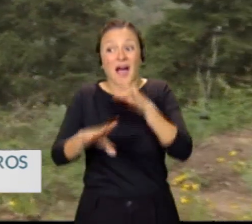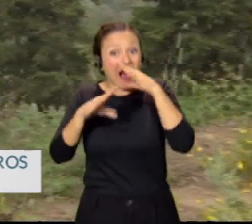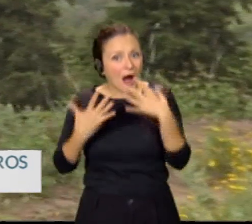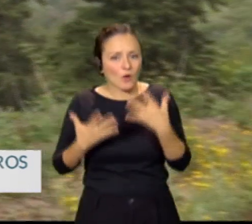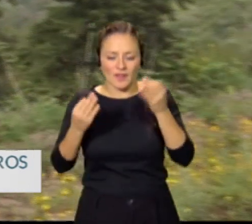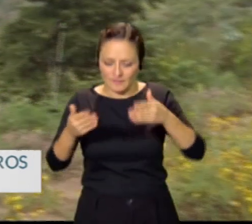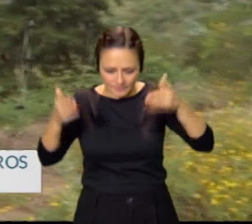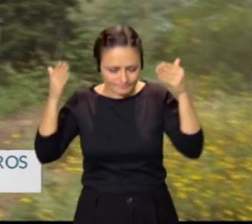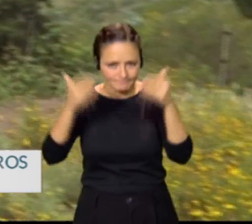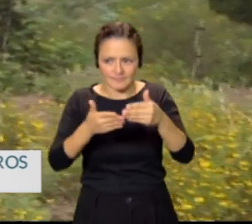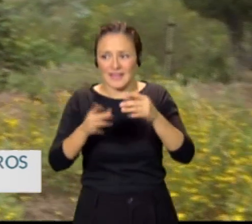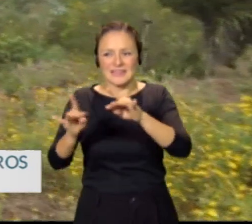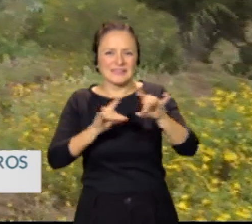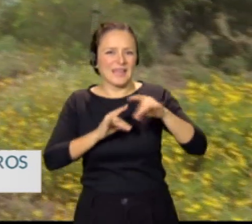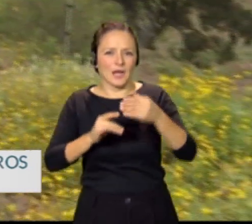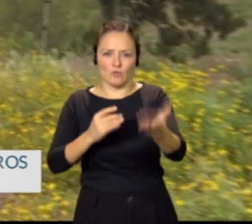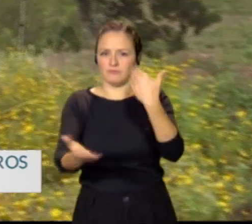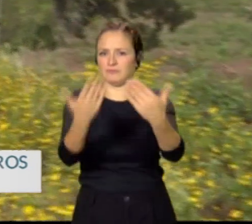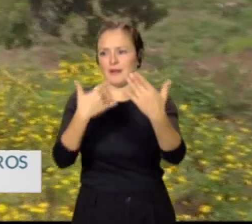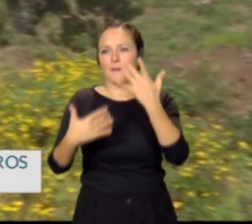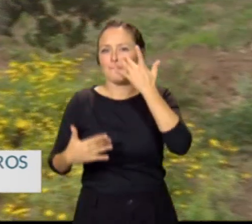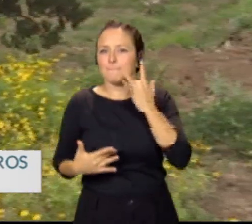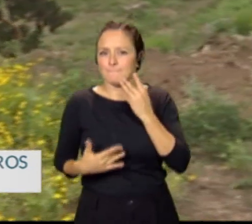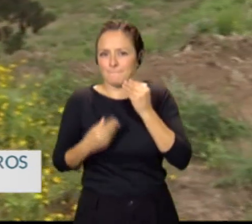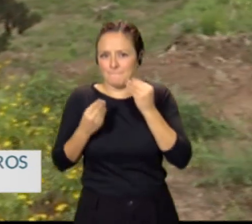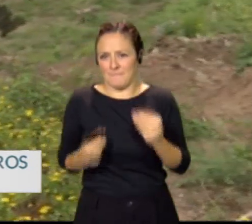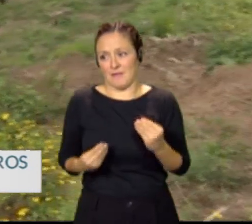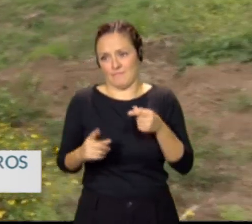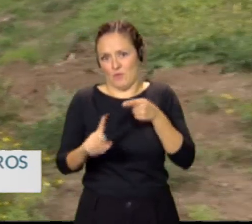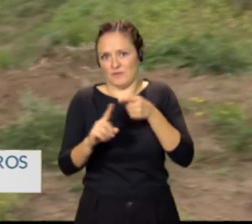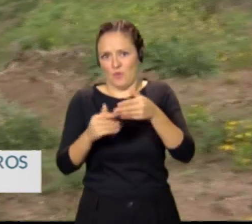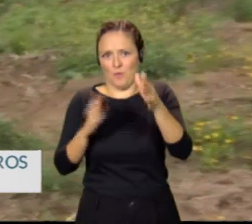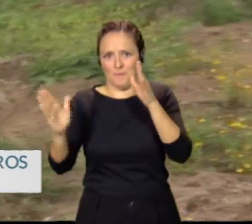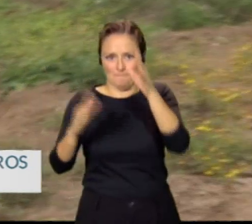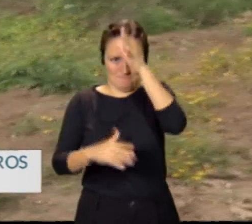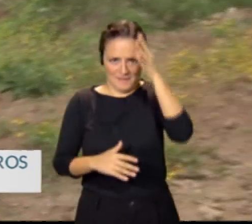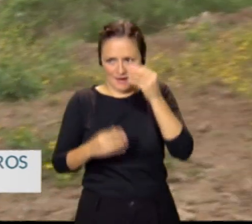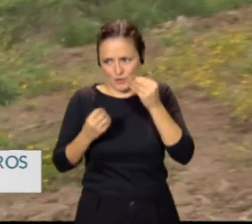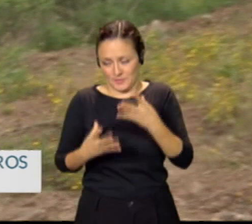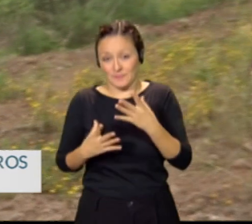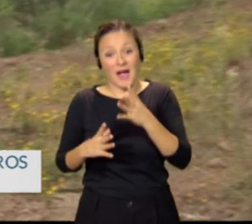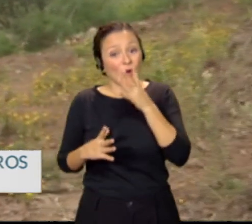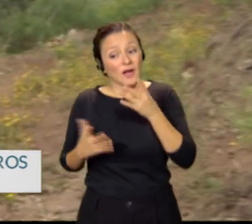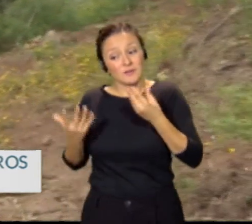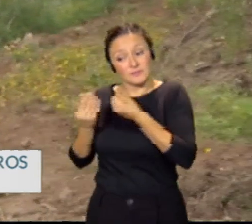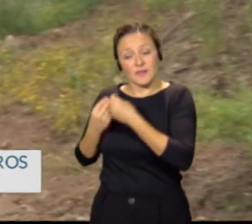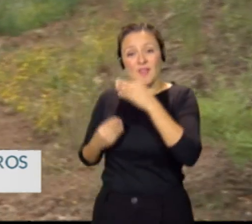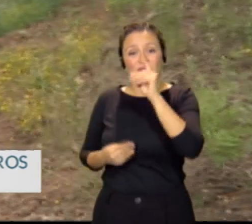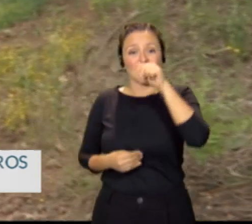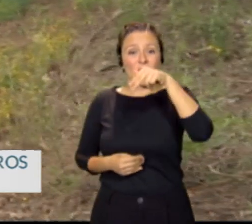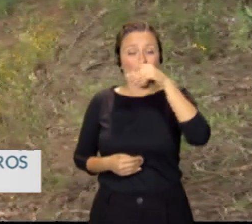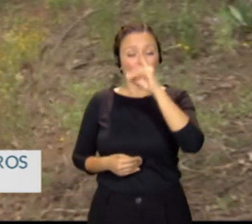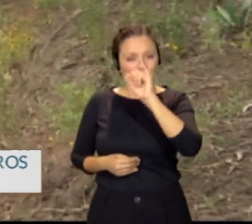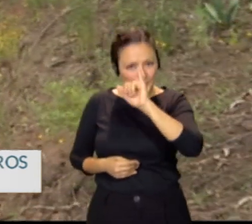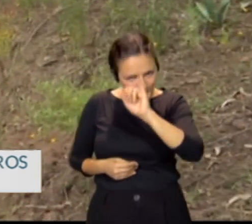poder tener los terrenos preparados para este verano. Nosotros vamos a hablar con David Ramírez